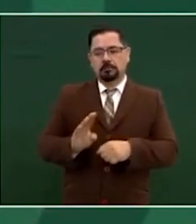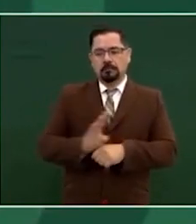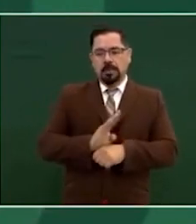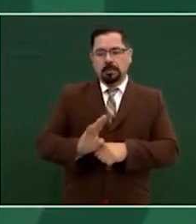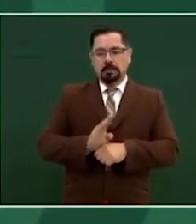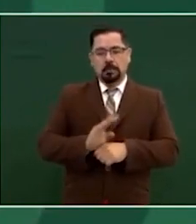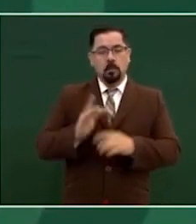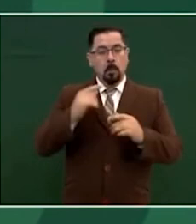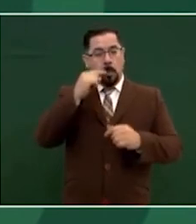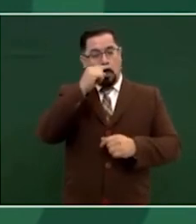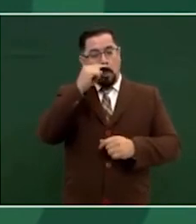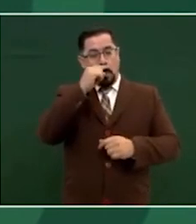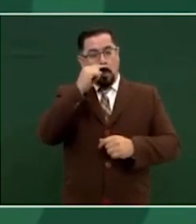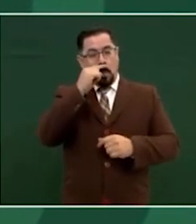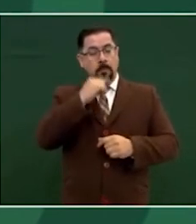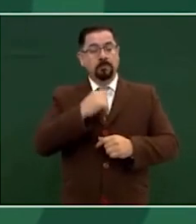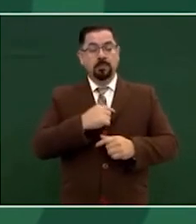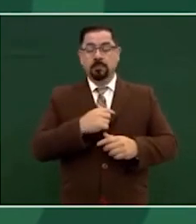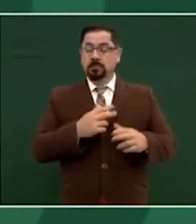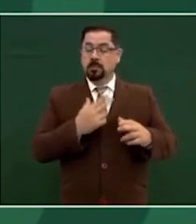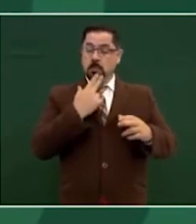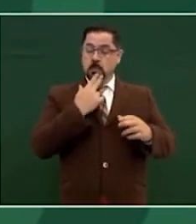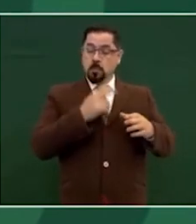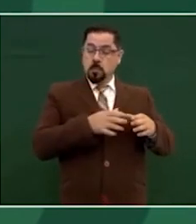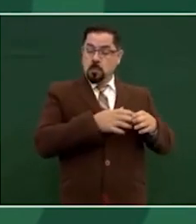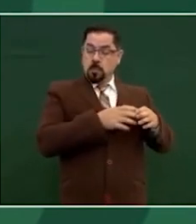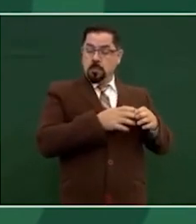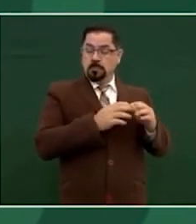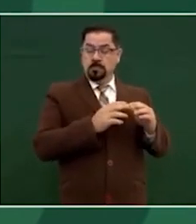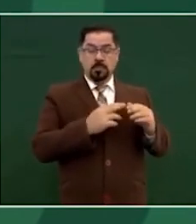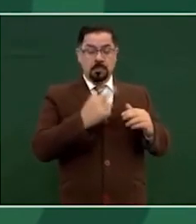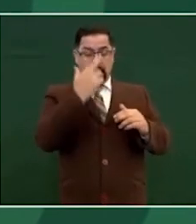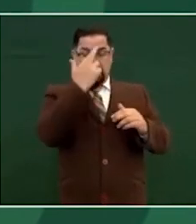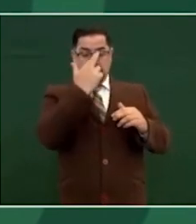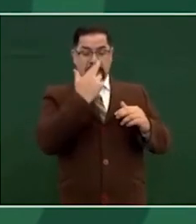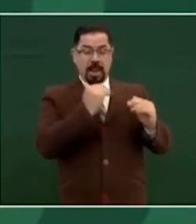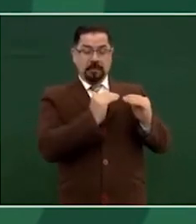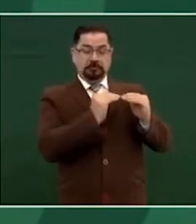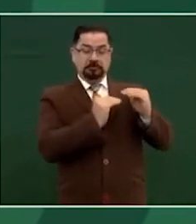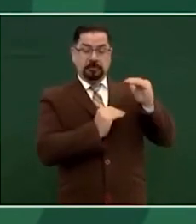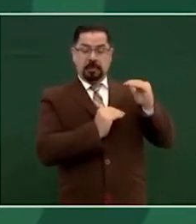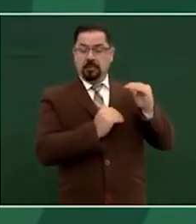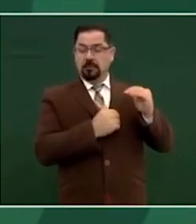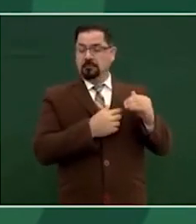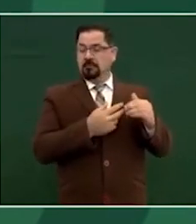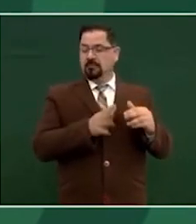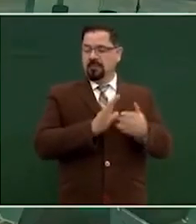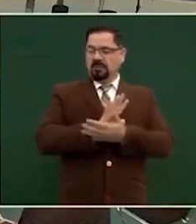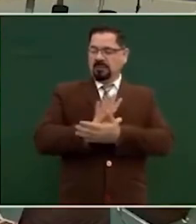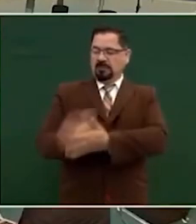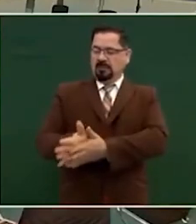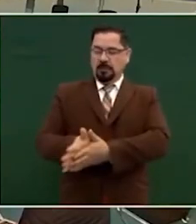con el clasismo con el racismo con la discriminación con el saqueo